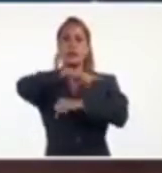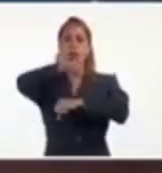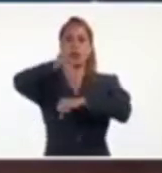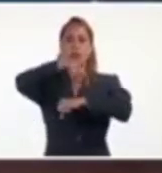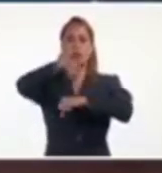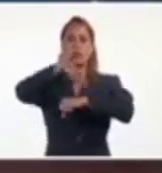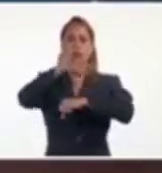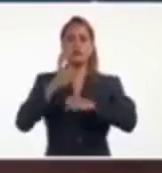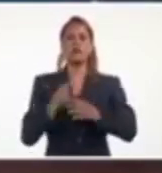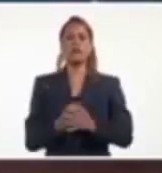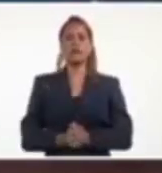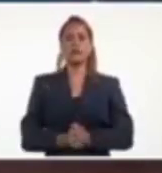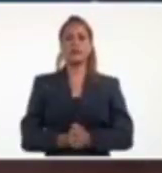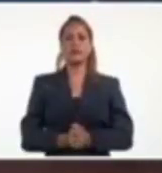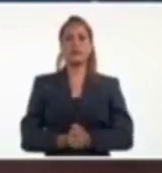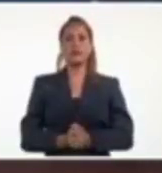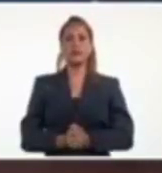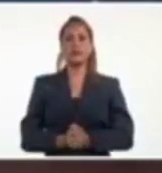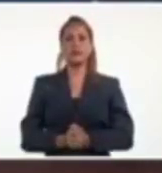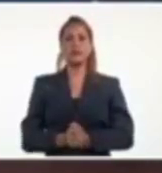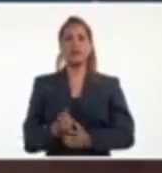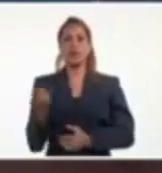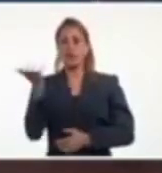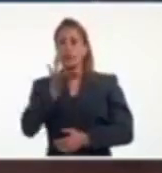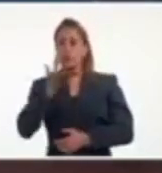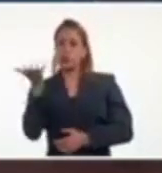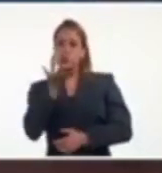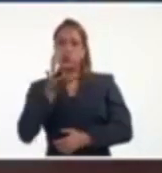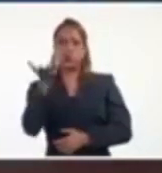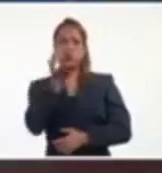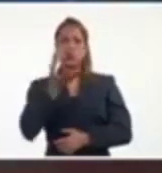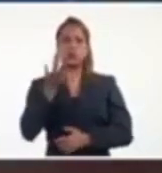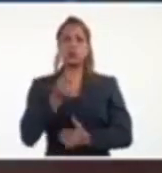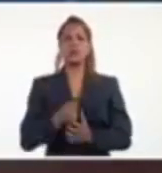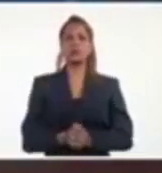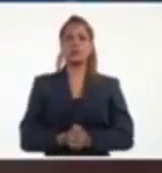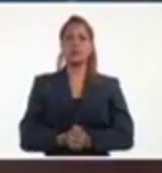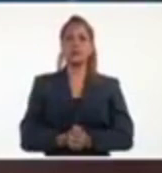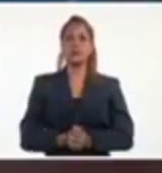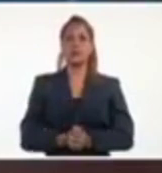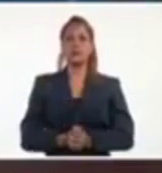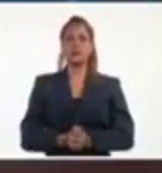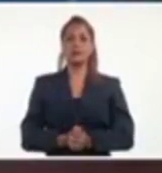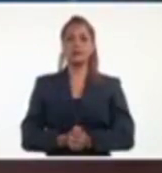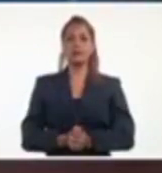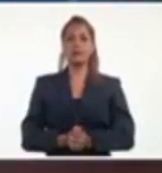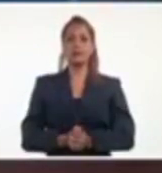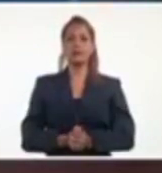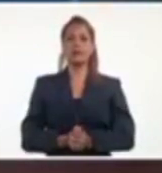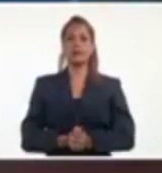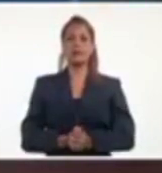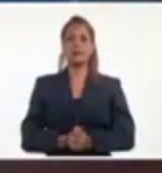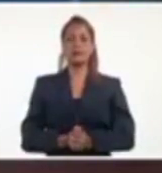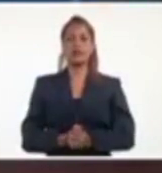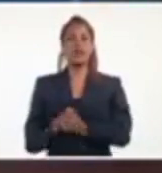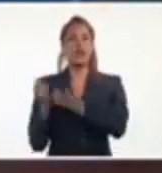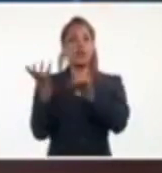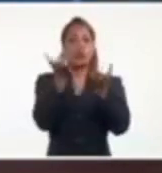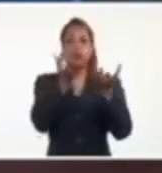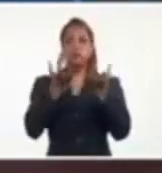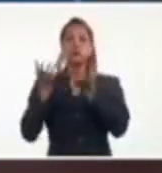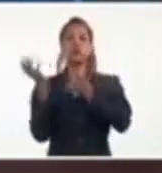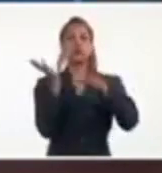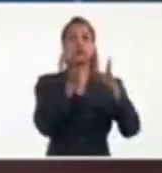cosas que pueden ocurrir viendo desde la periferia de este sistema. Y además, las fuertes marejadas desde